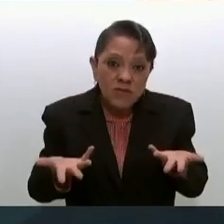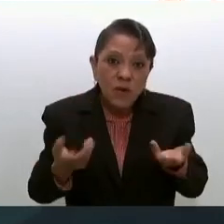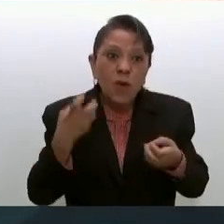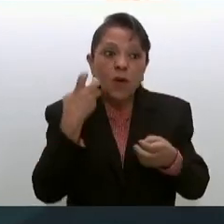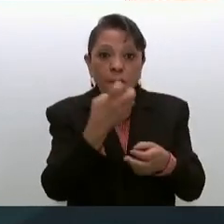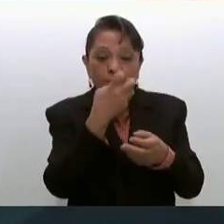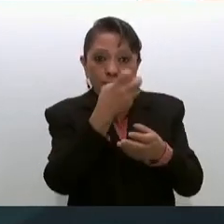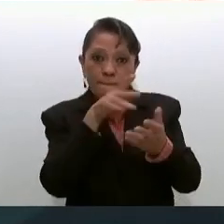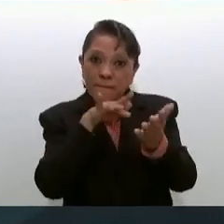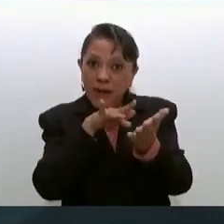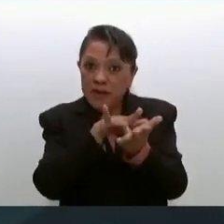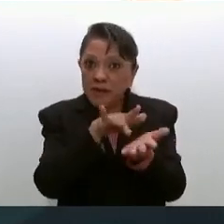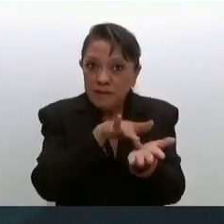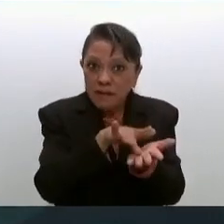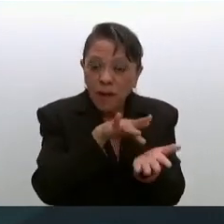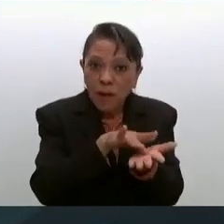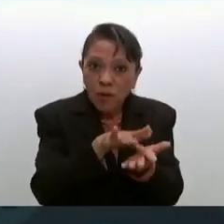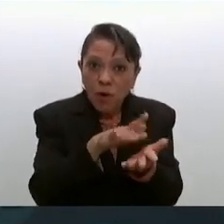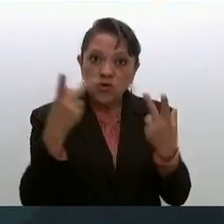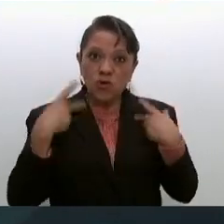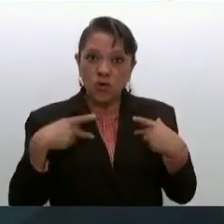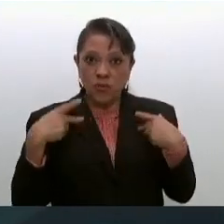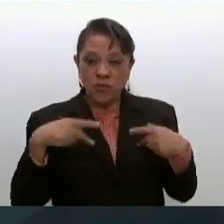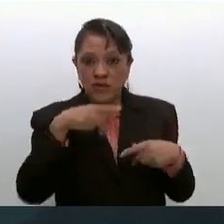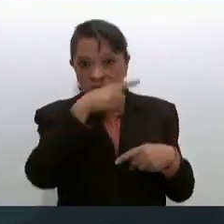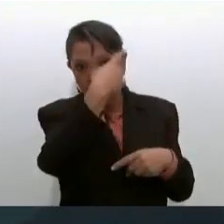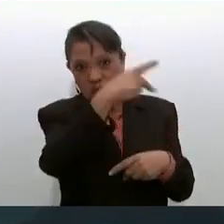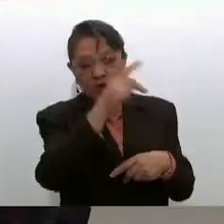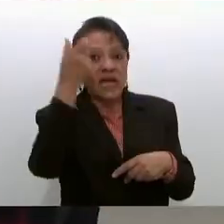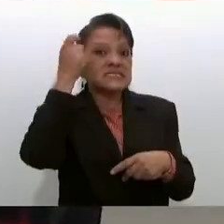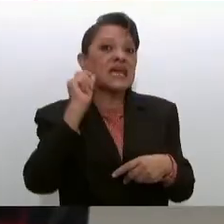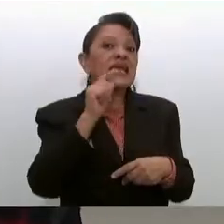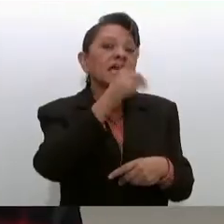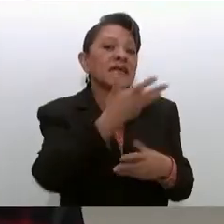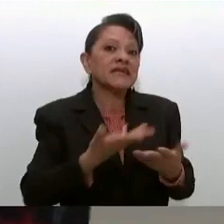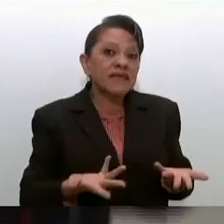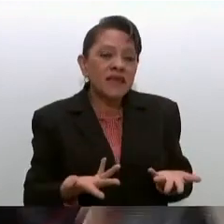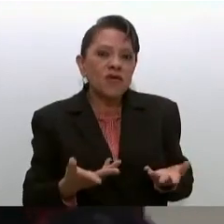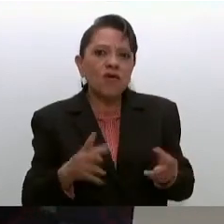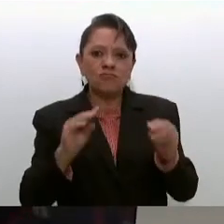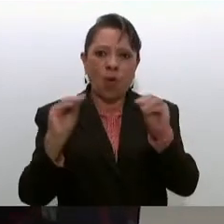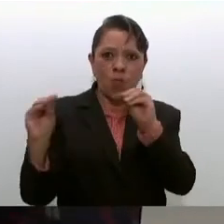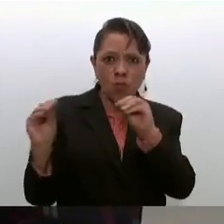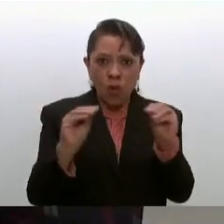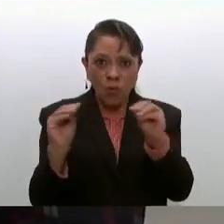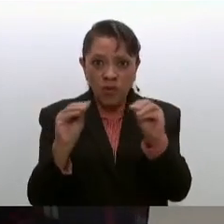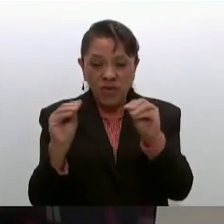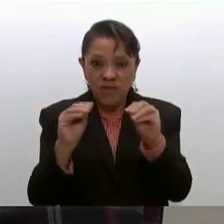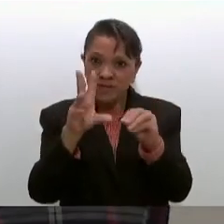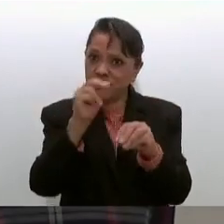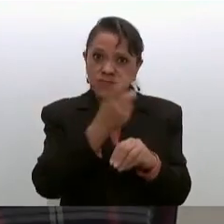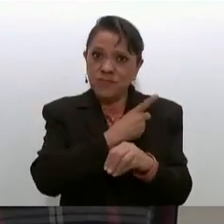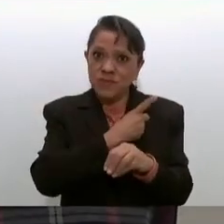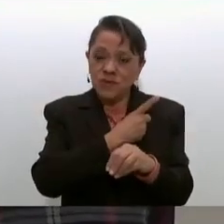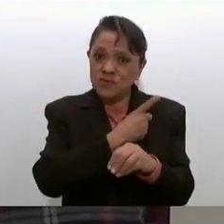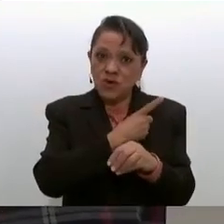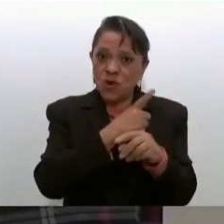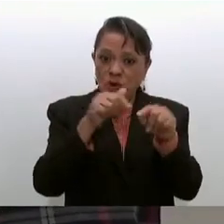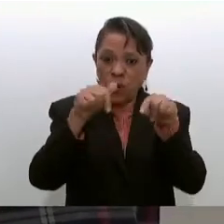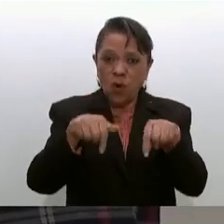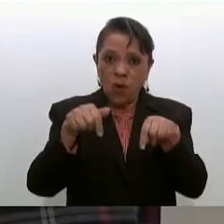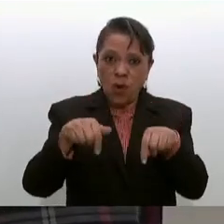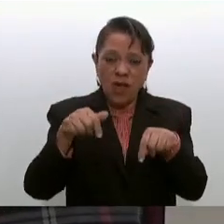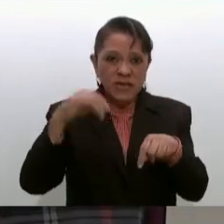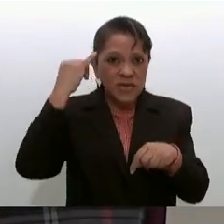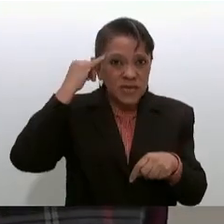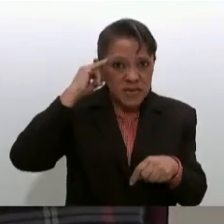de guerrerenses es decir fue un movimiento no sólo de los